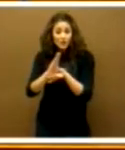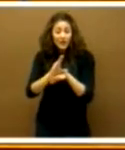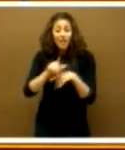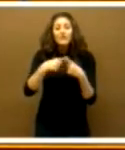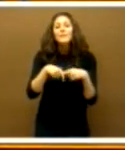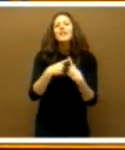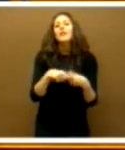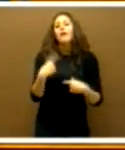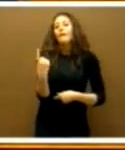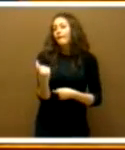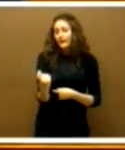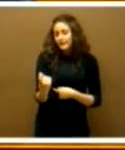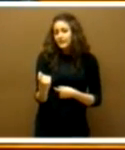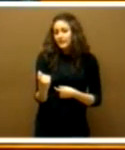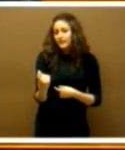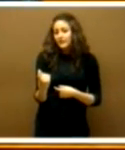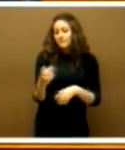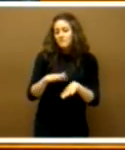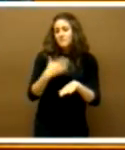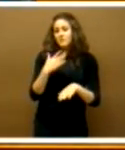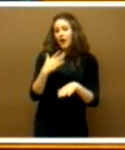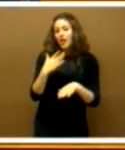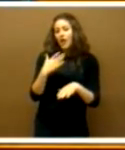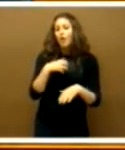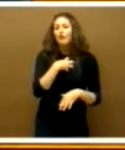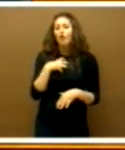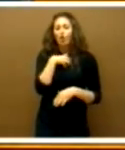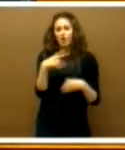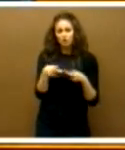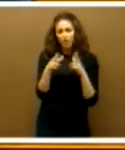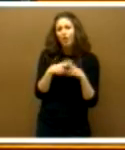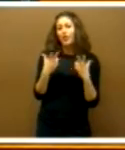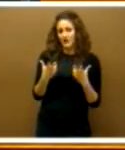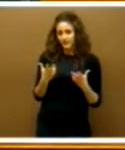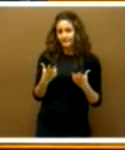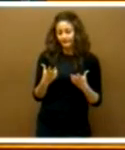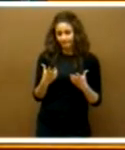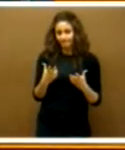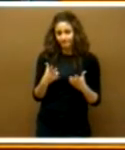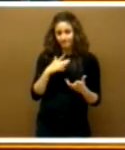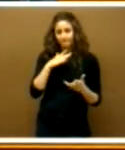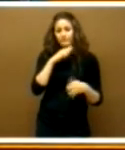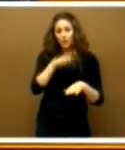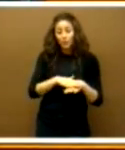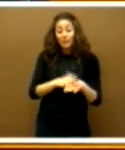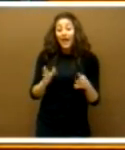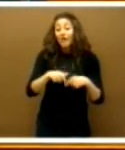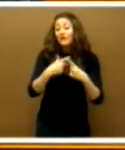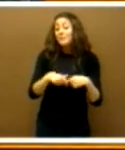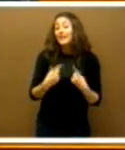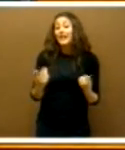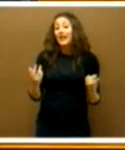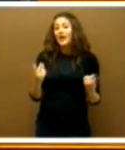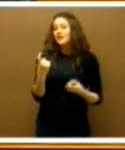llevar a cabo tan importante función social? Y, básicamente, lo que necesita toda familia, pues, en primer